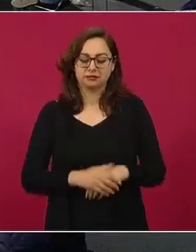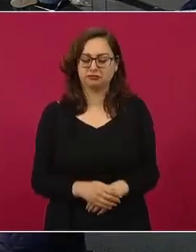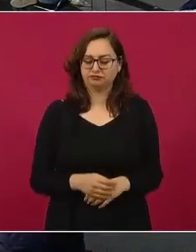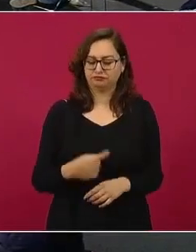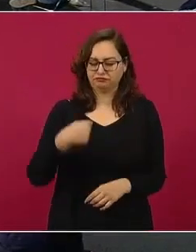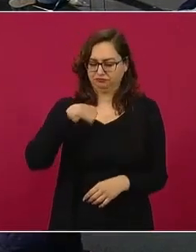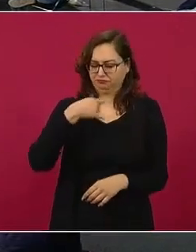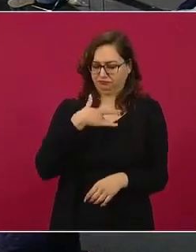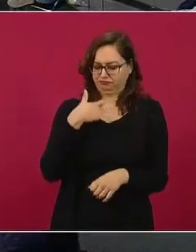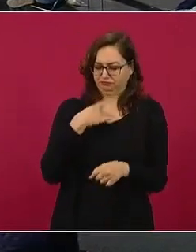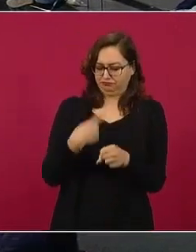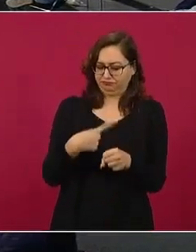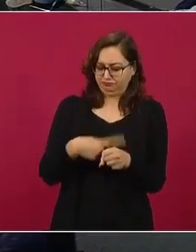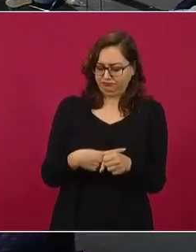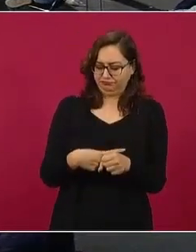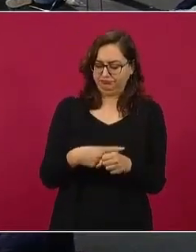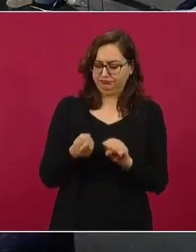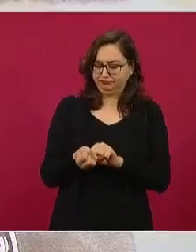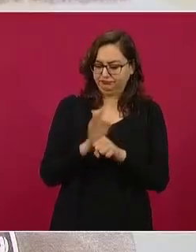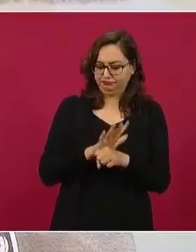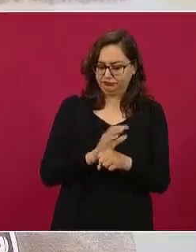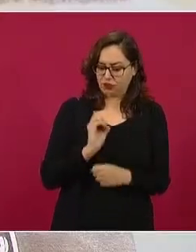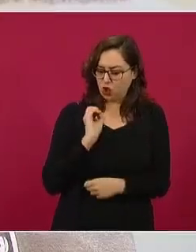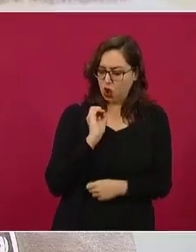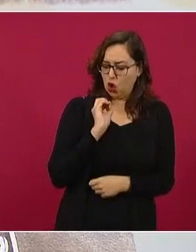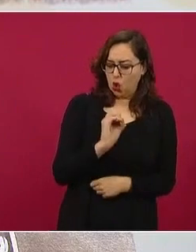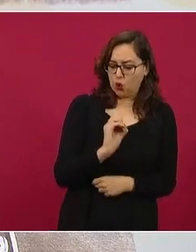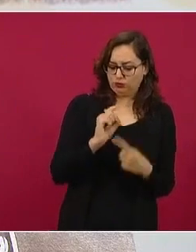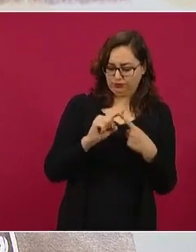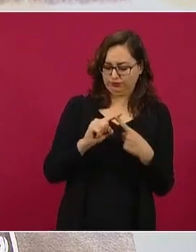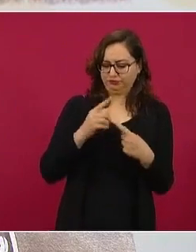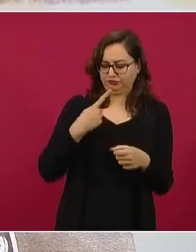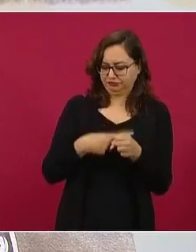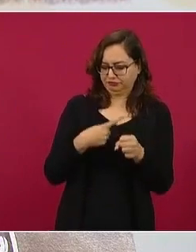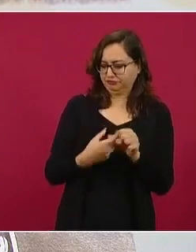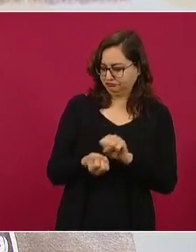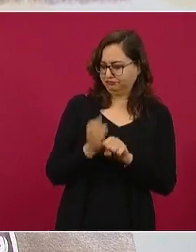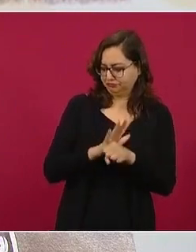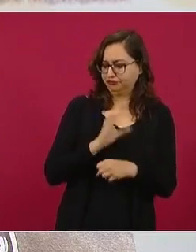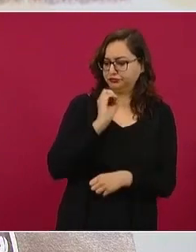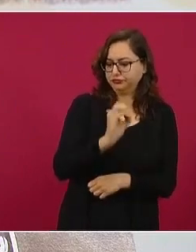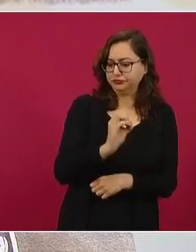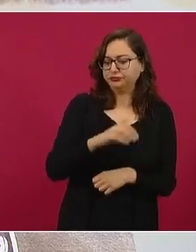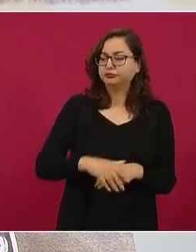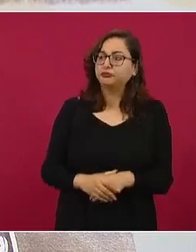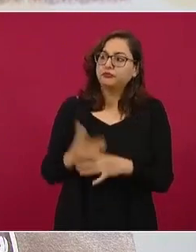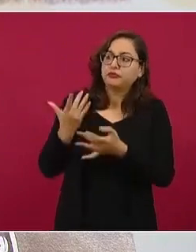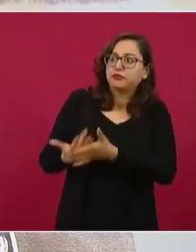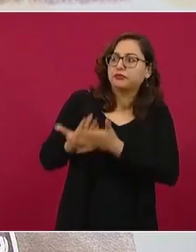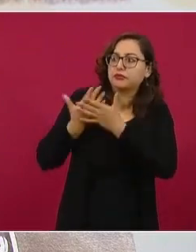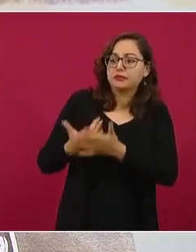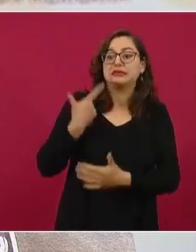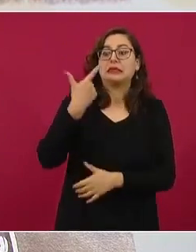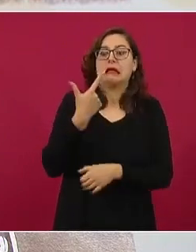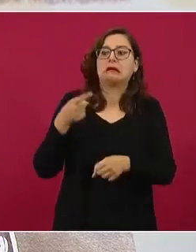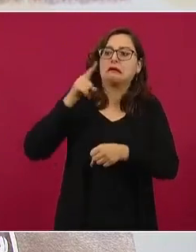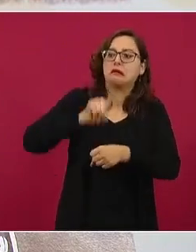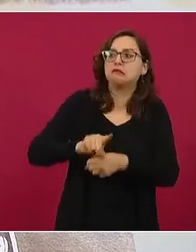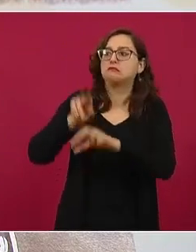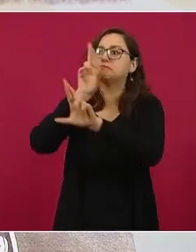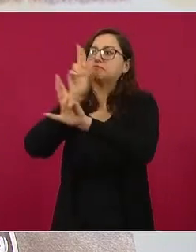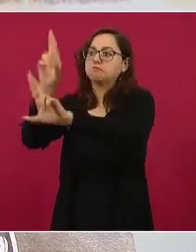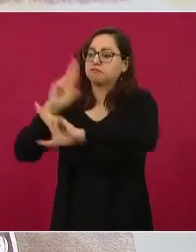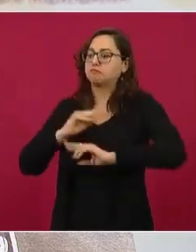O si desafortunadamente es de esa pequeña, pequeña minoría de personas que se complican, la evolución clínica, sus